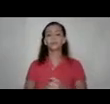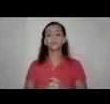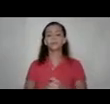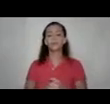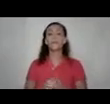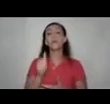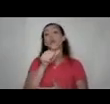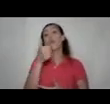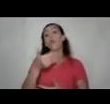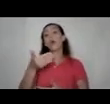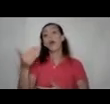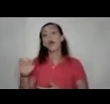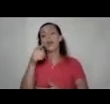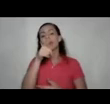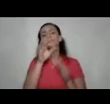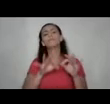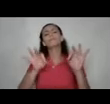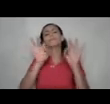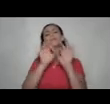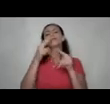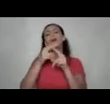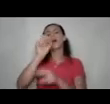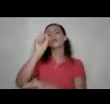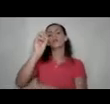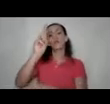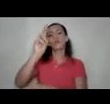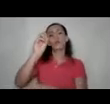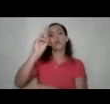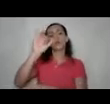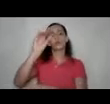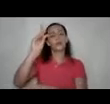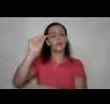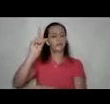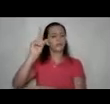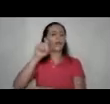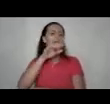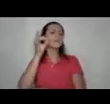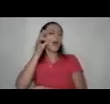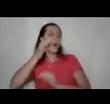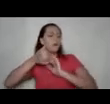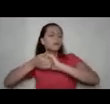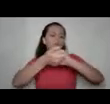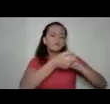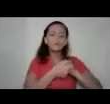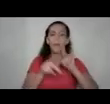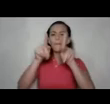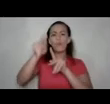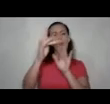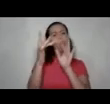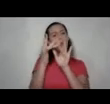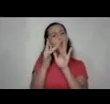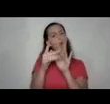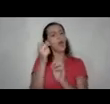herramienta fundamental es la llamada sororidad no sé si las personas que están conectadas han escuchado esta palabra